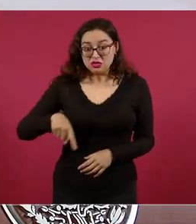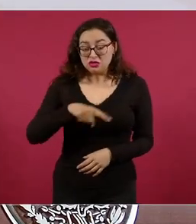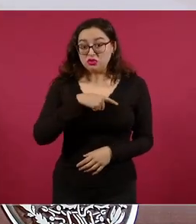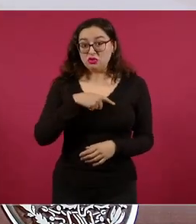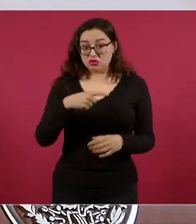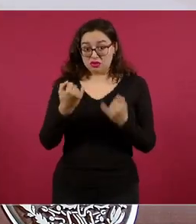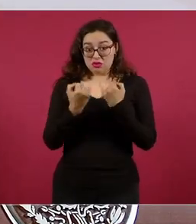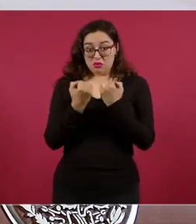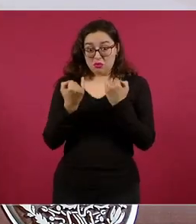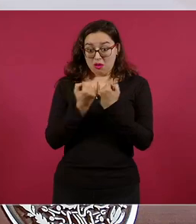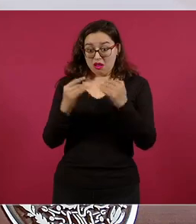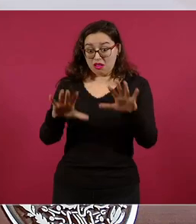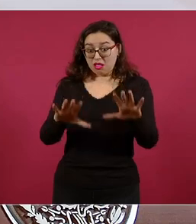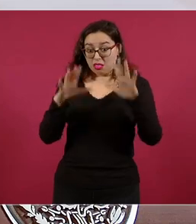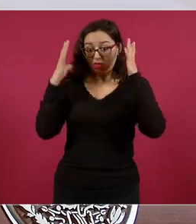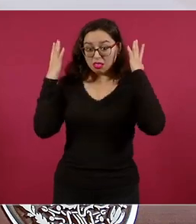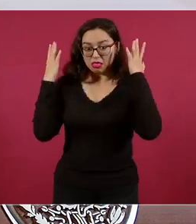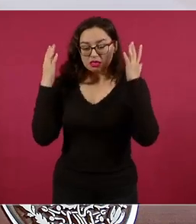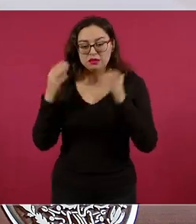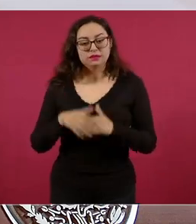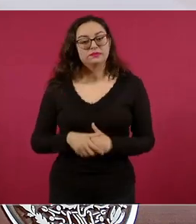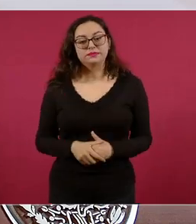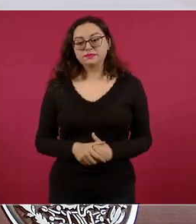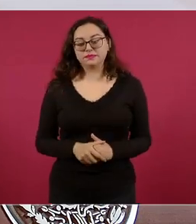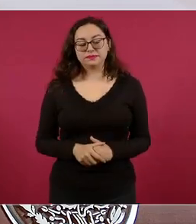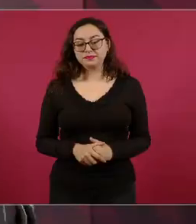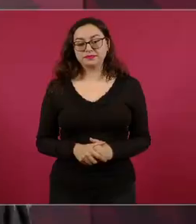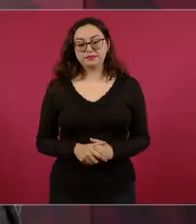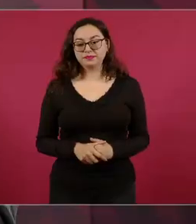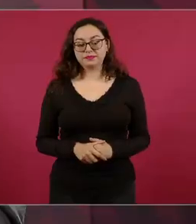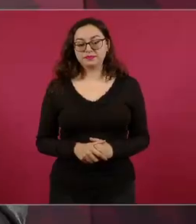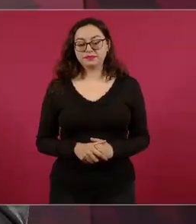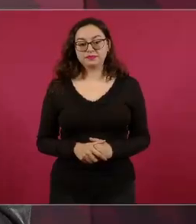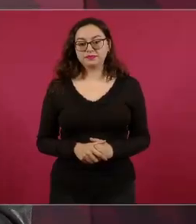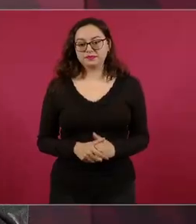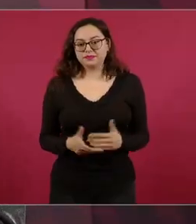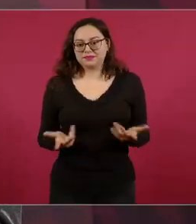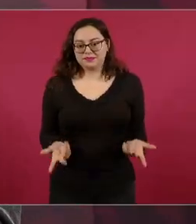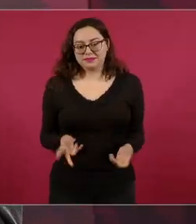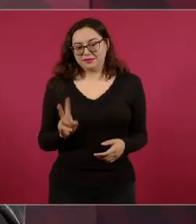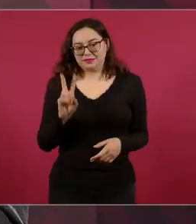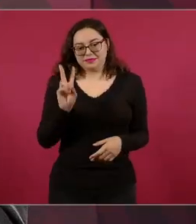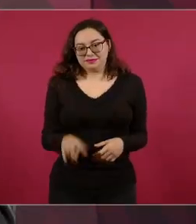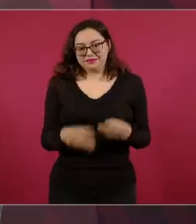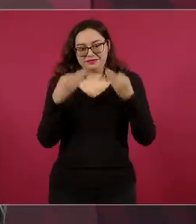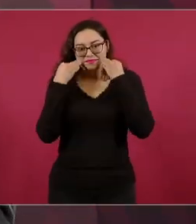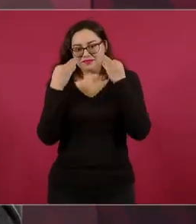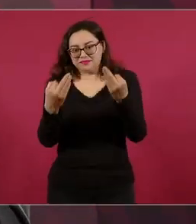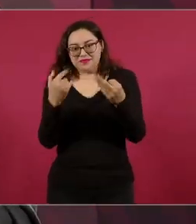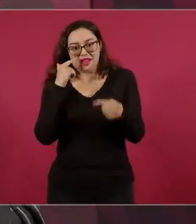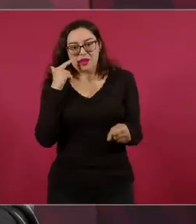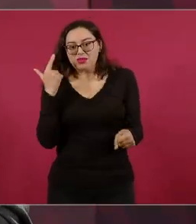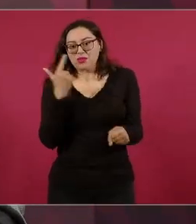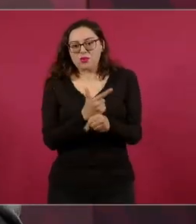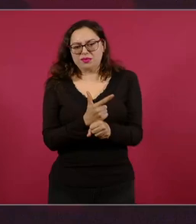es evidente gobiernos, medios,